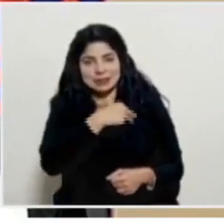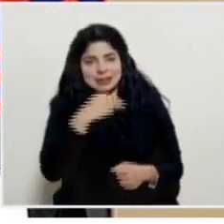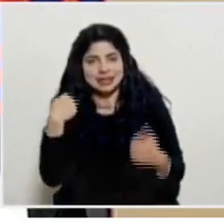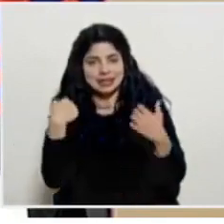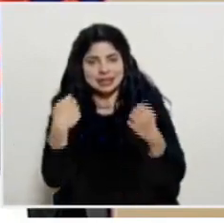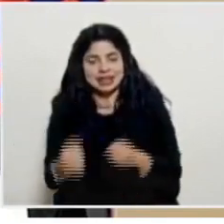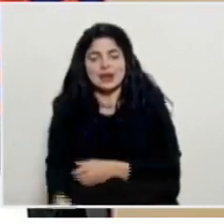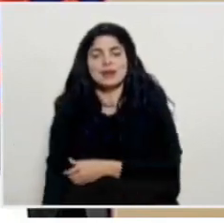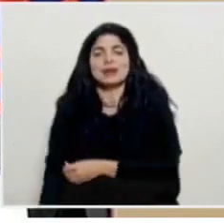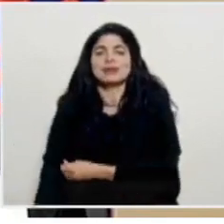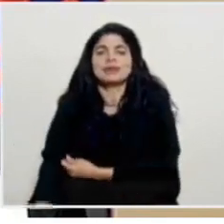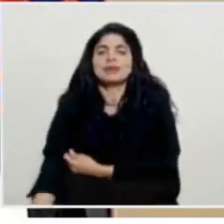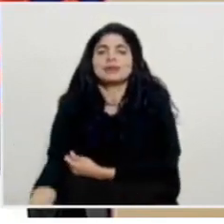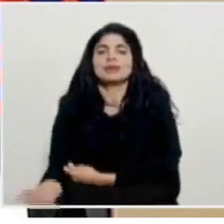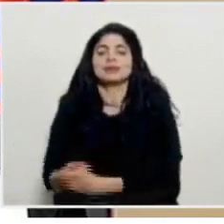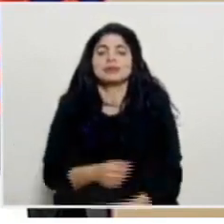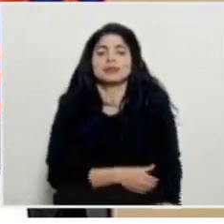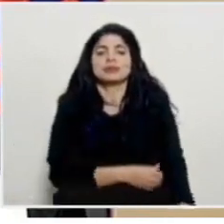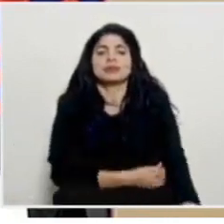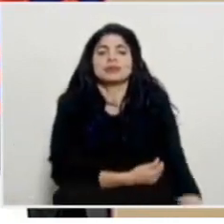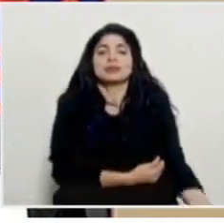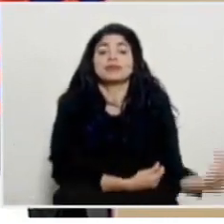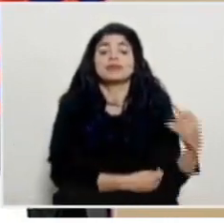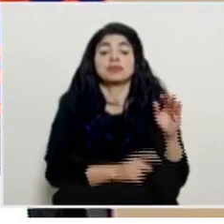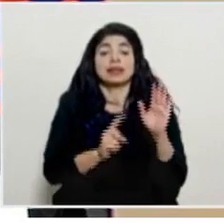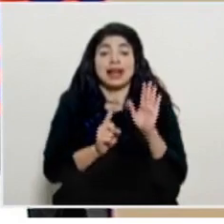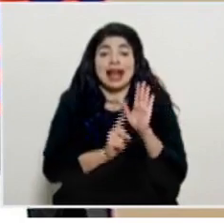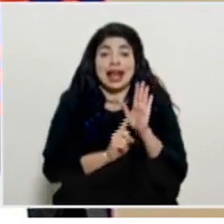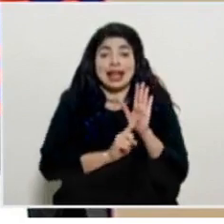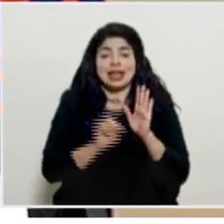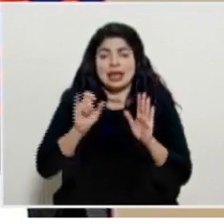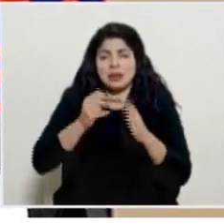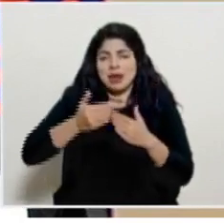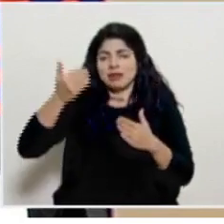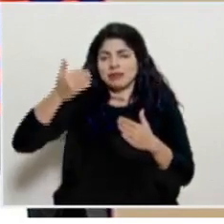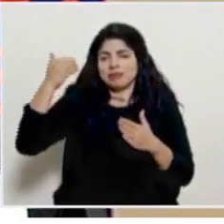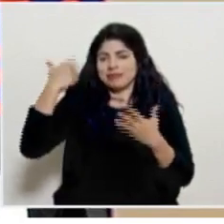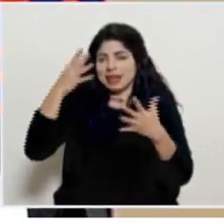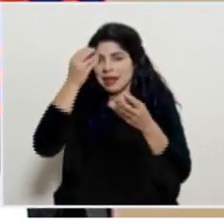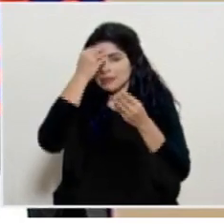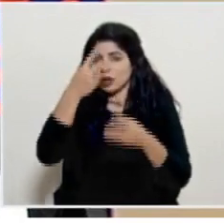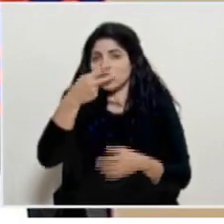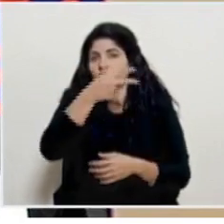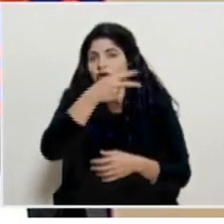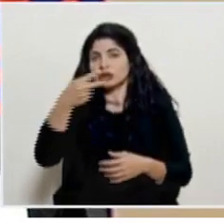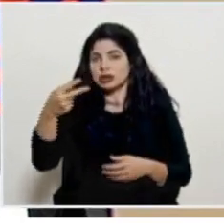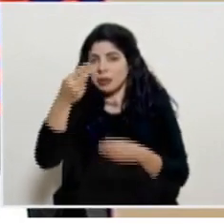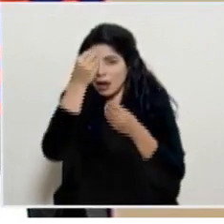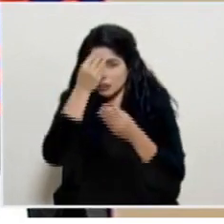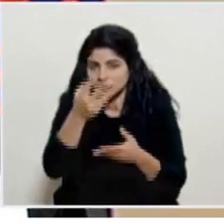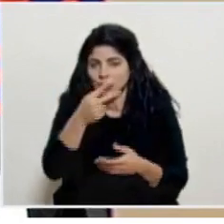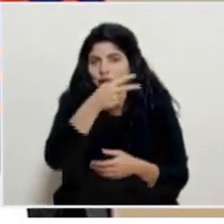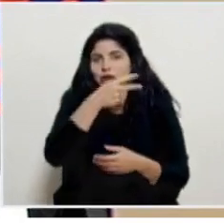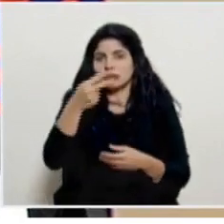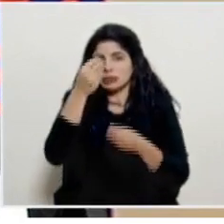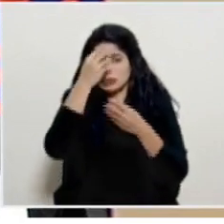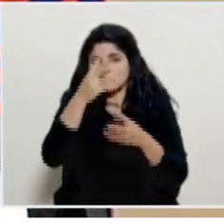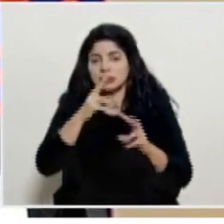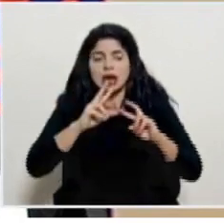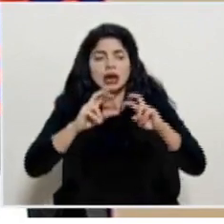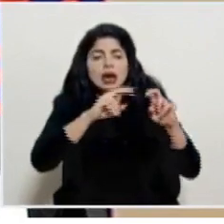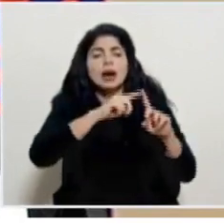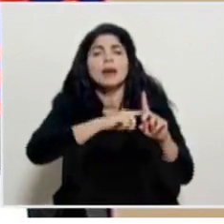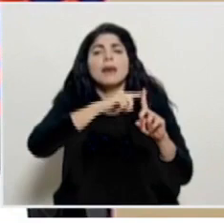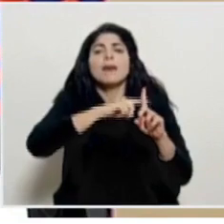de Salud en relación con las alertas como hemos venido manejándolo cada dos semanas se aplica el índice de riesgo